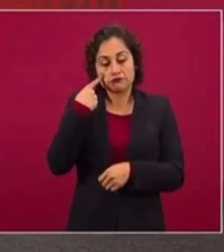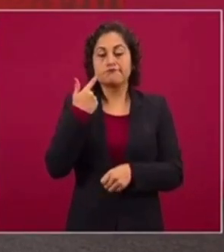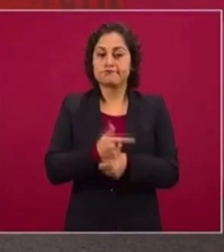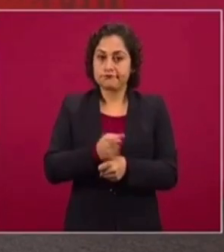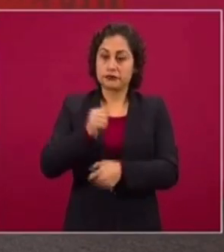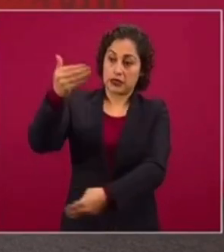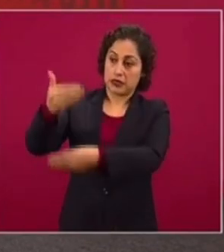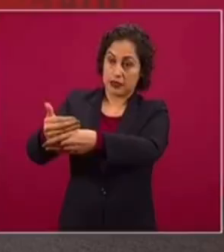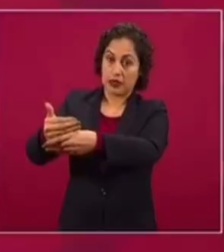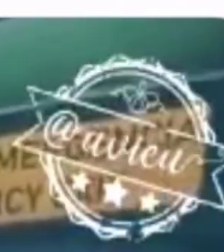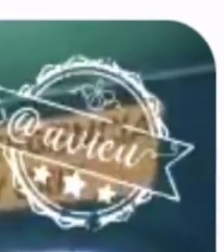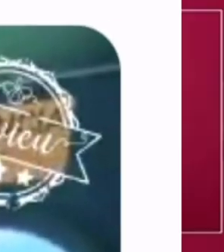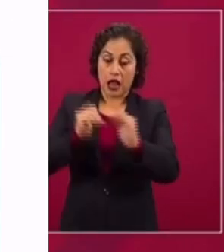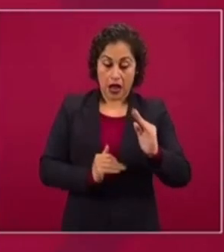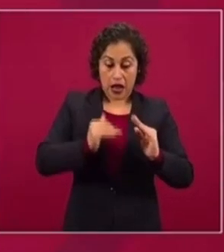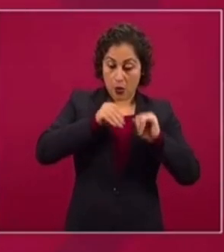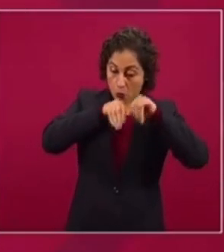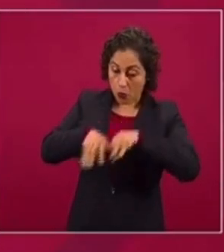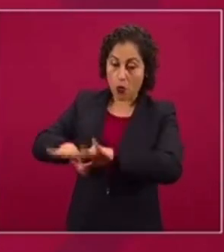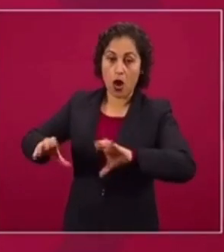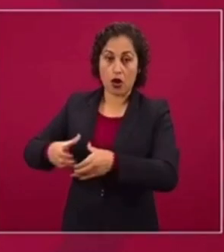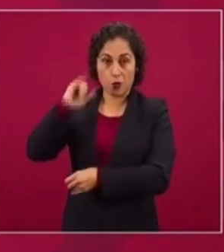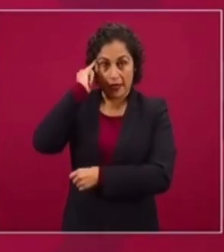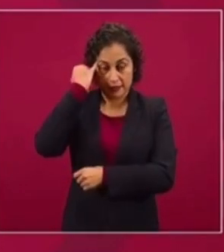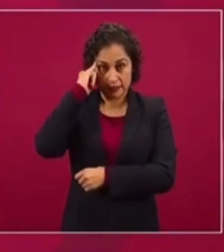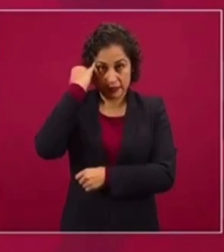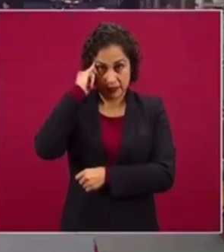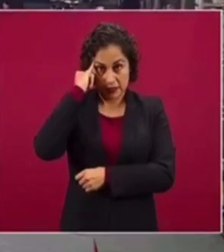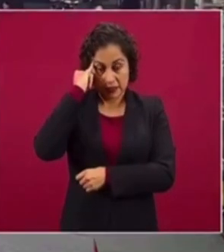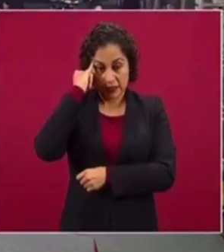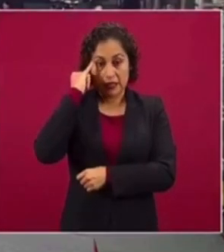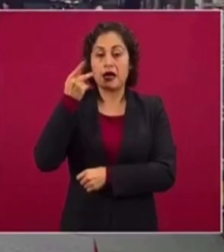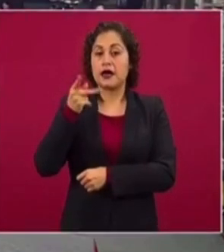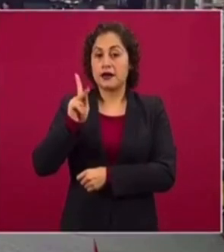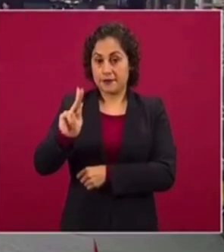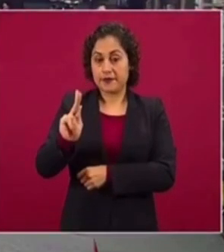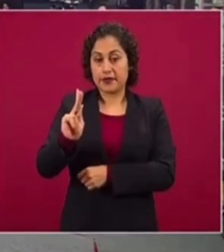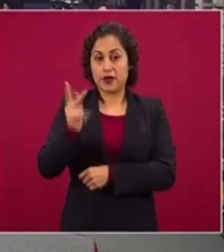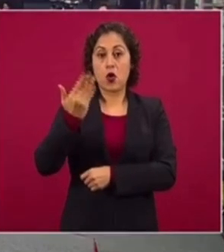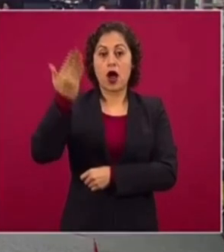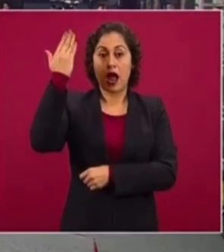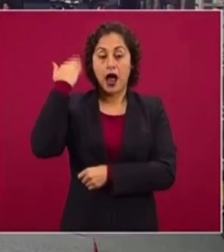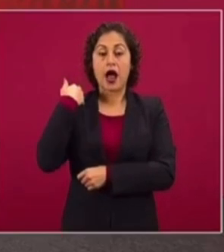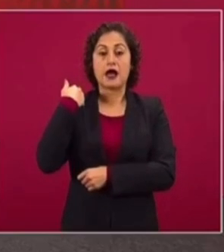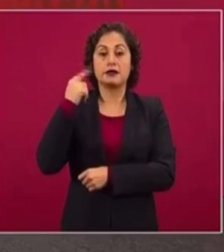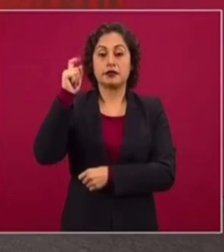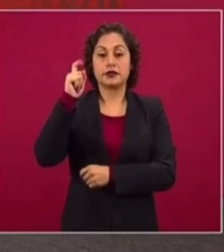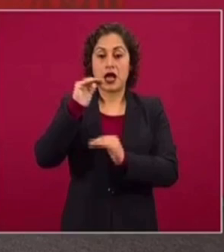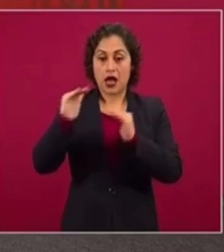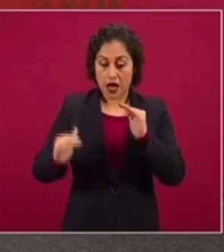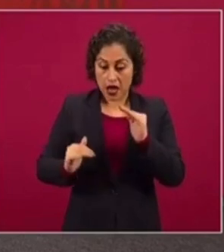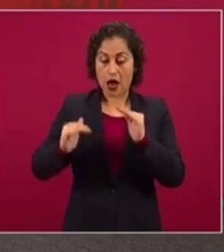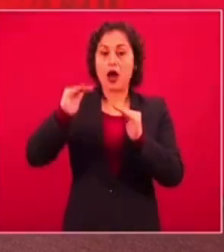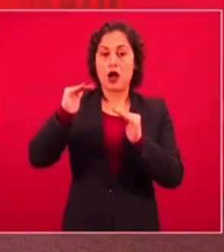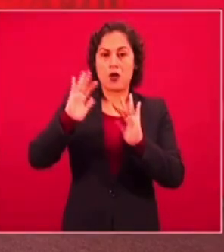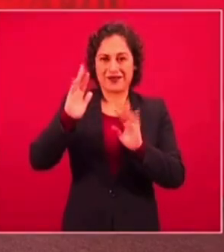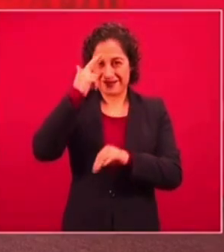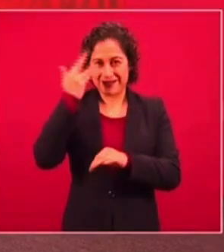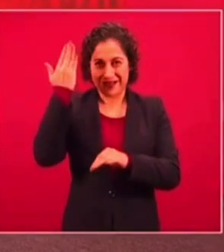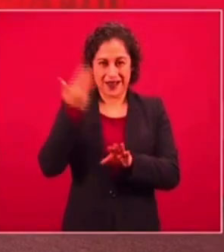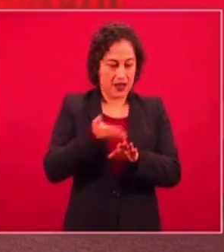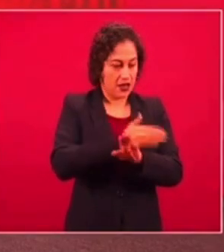agua estas comunidades, pero no, como en otras ocasiones, que ya el volumen era menor, además del desagüe,